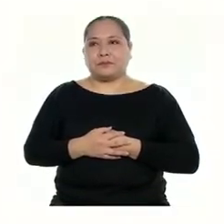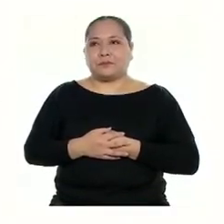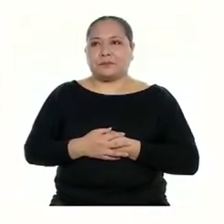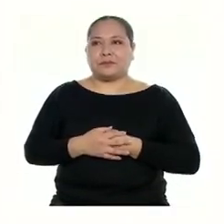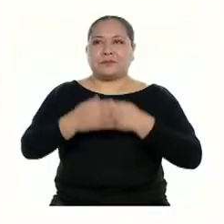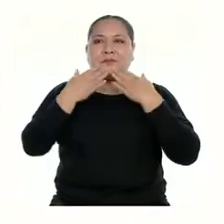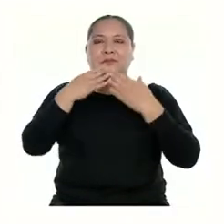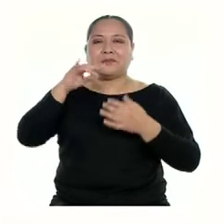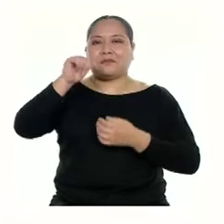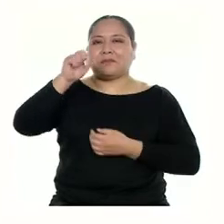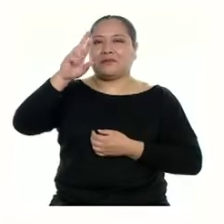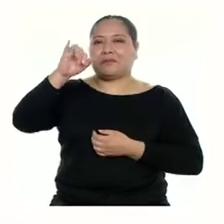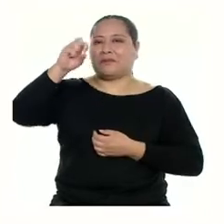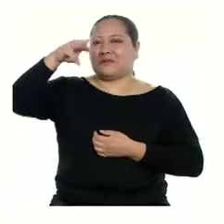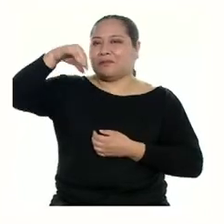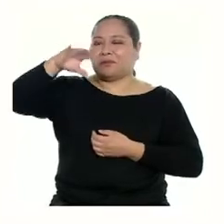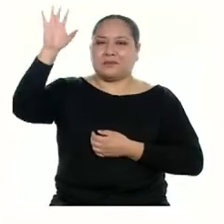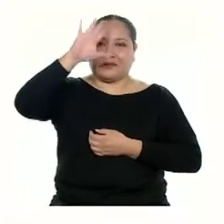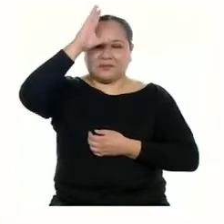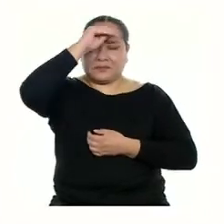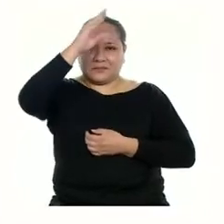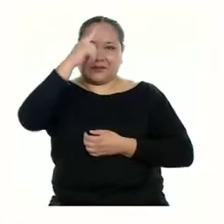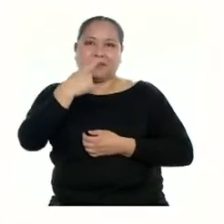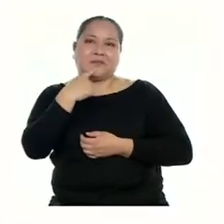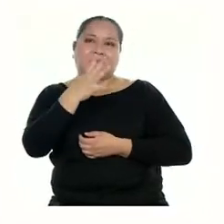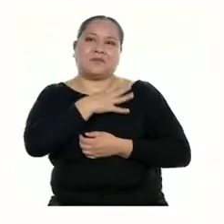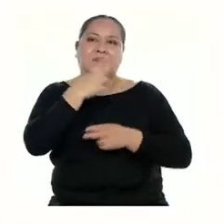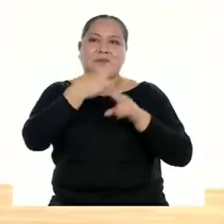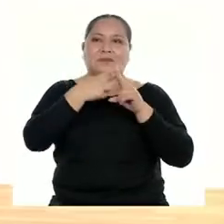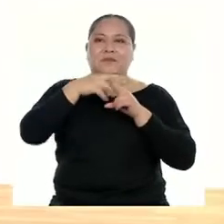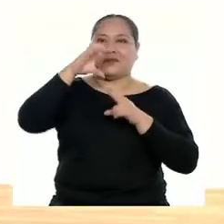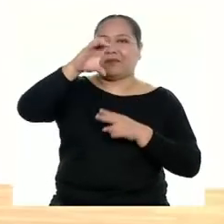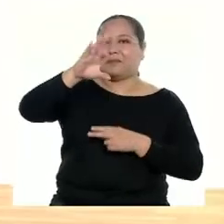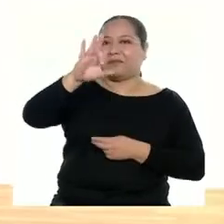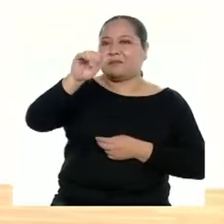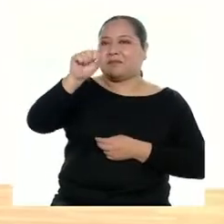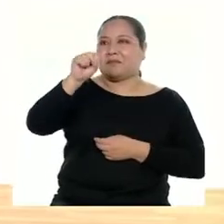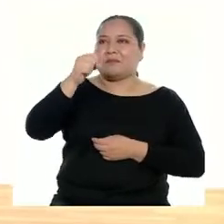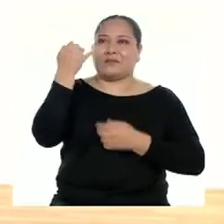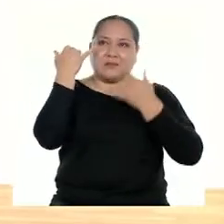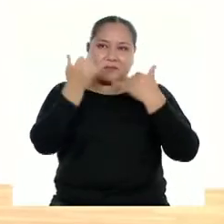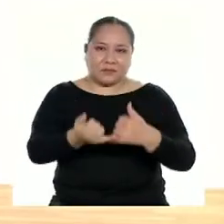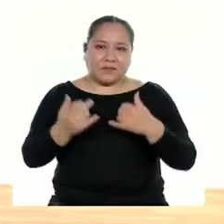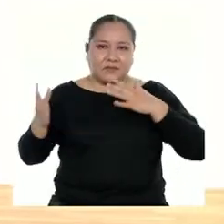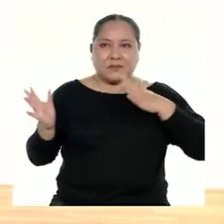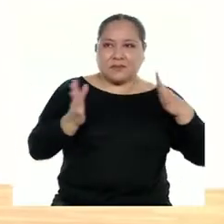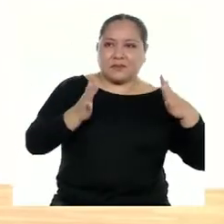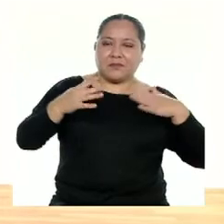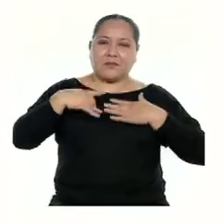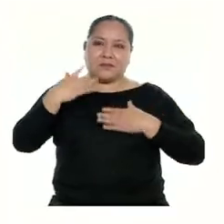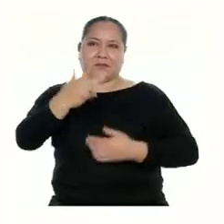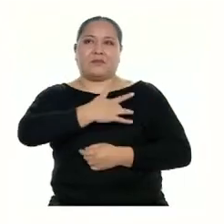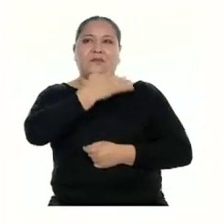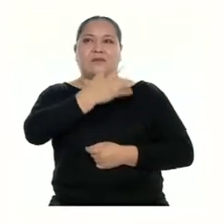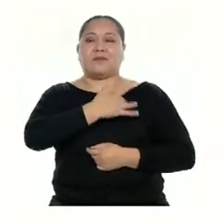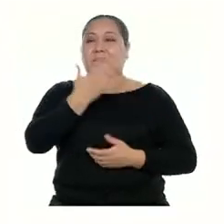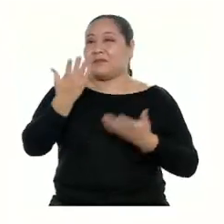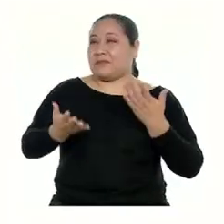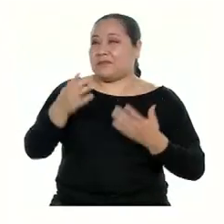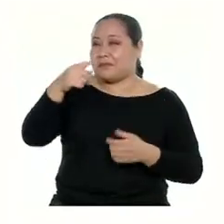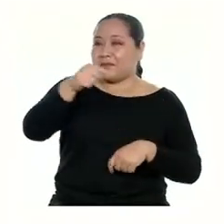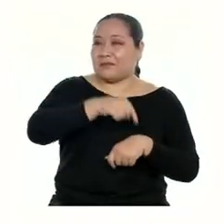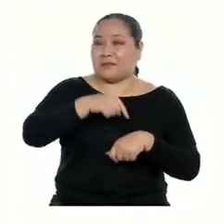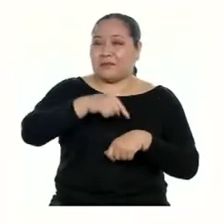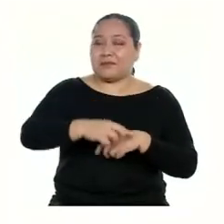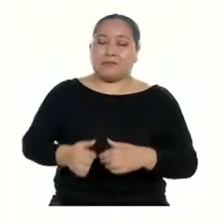Gracias Yeremis. Hola chicas y chicos de cuarto de secundaria. Yo soy Cefas y hoy vamos a mover cosas desde lo que sentimos. Seguramente en estos